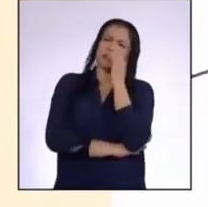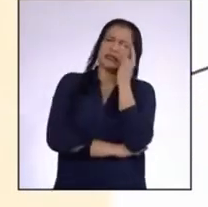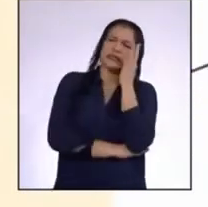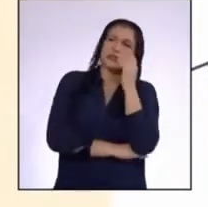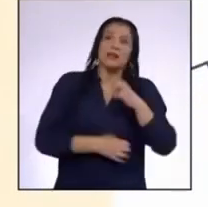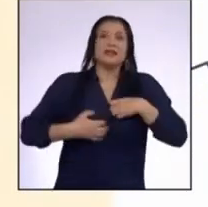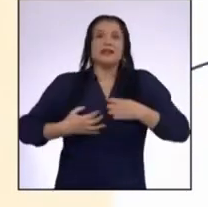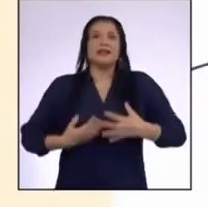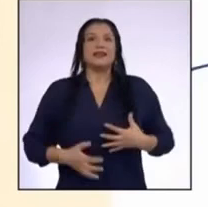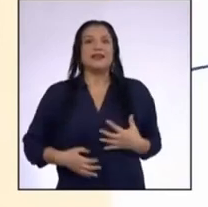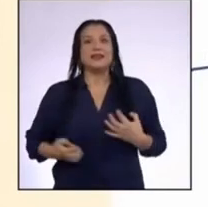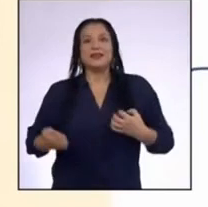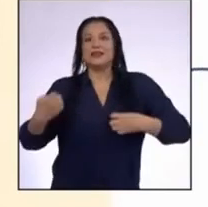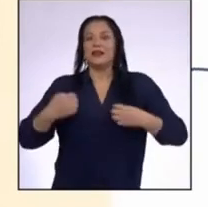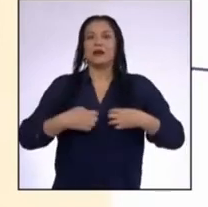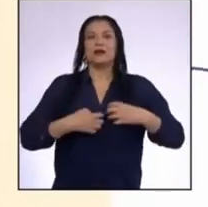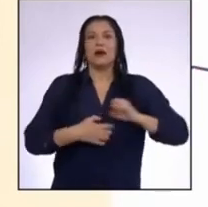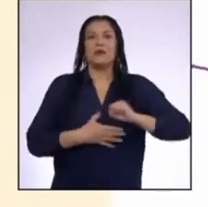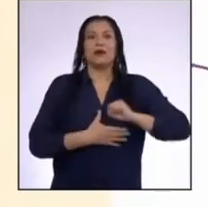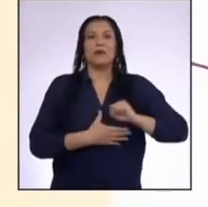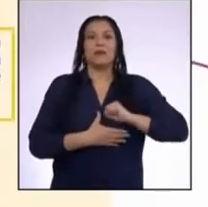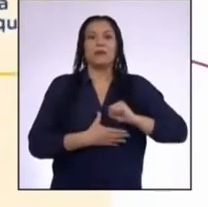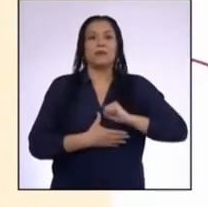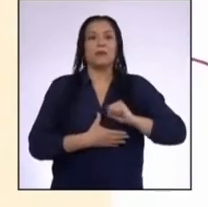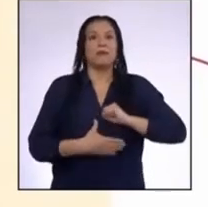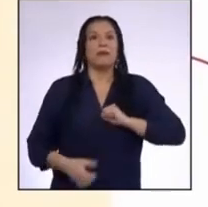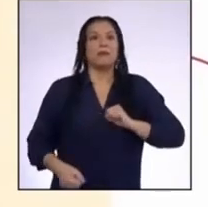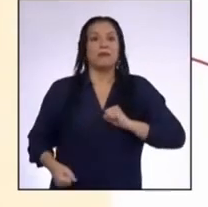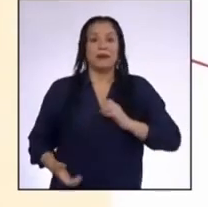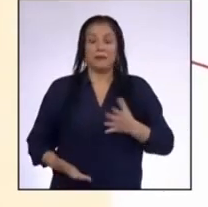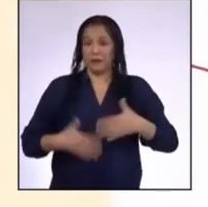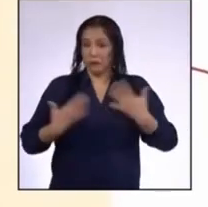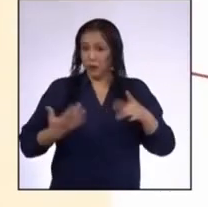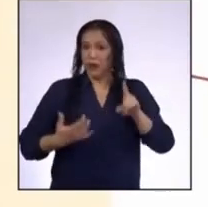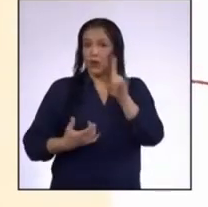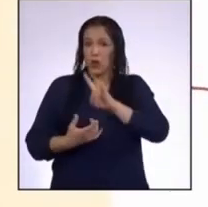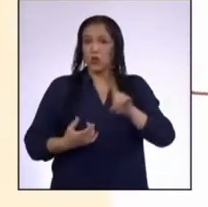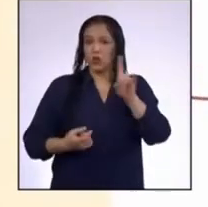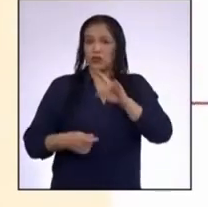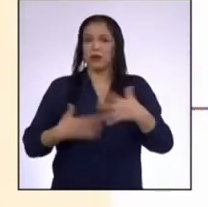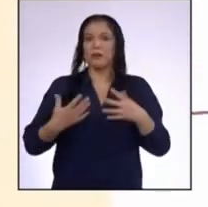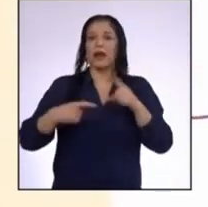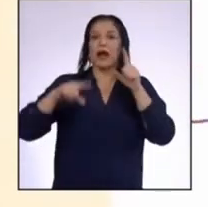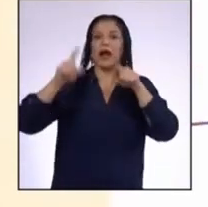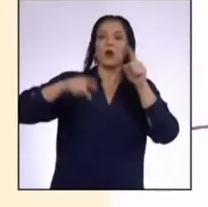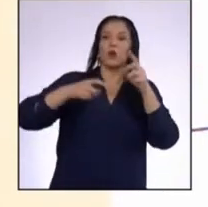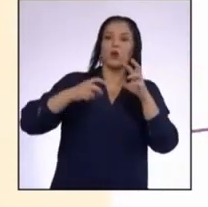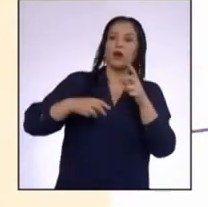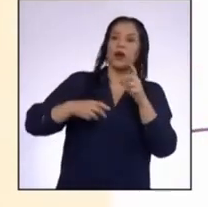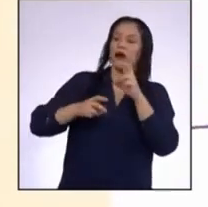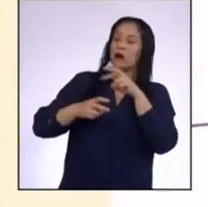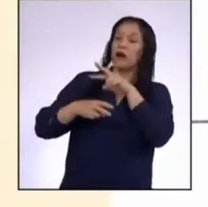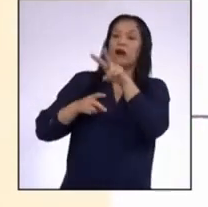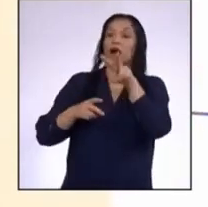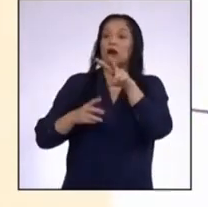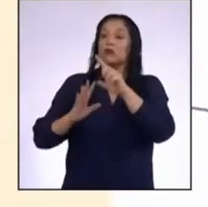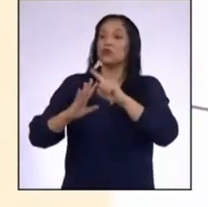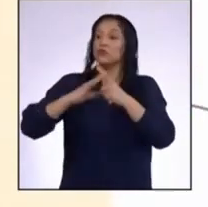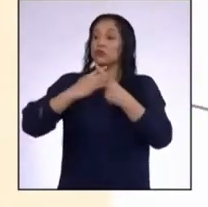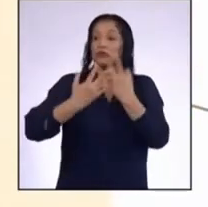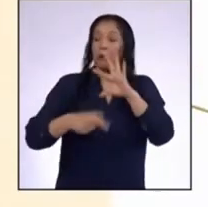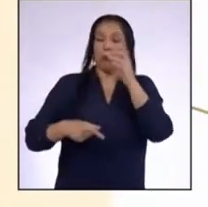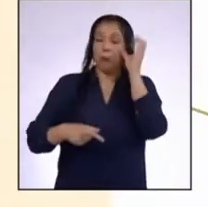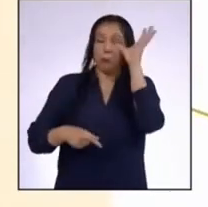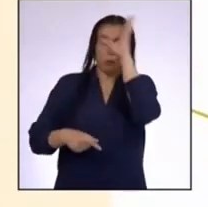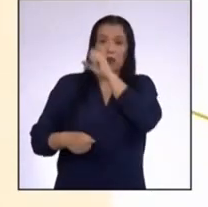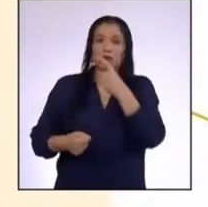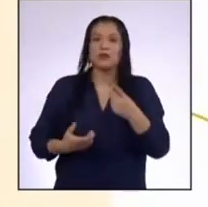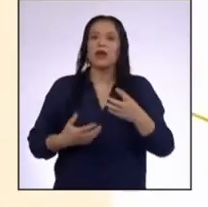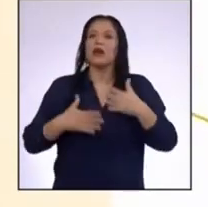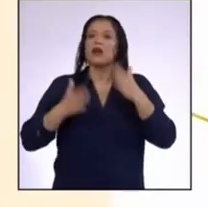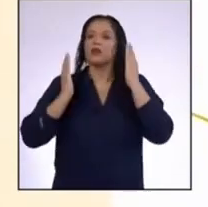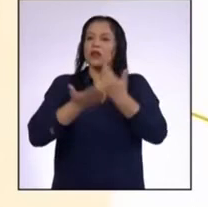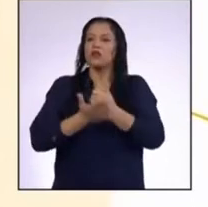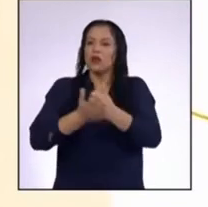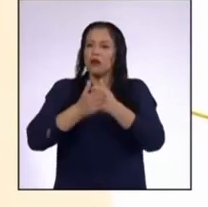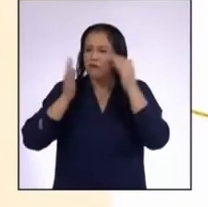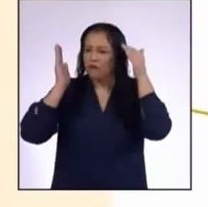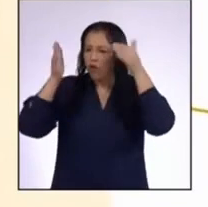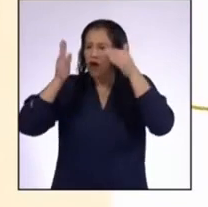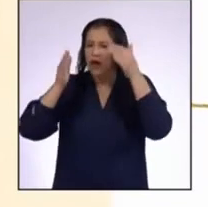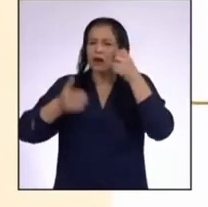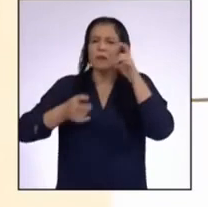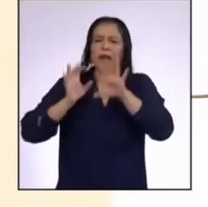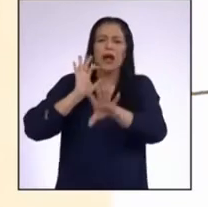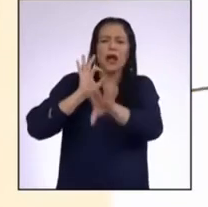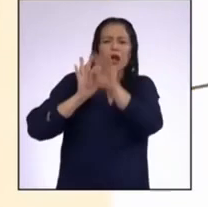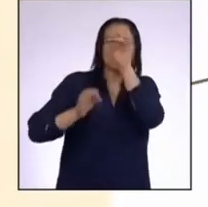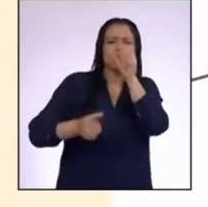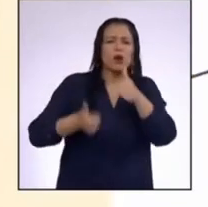sobresalto El corazón se acelera Sirve para orientarnos frente a un suceso desconcertante Nos ayuda a enfocarnos para descubrir lo que